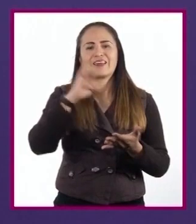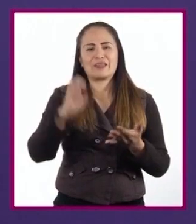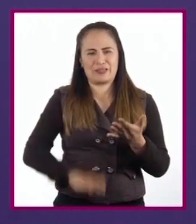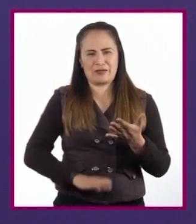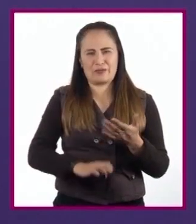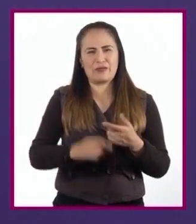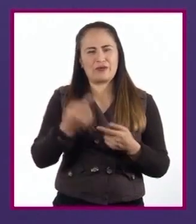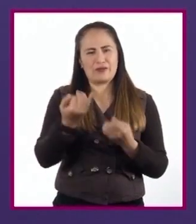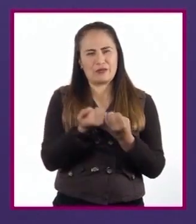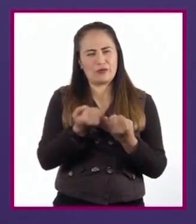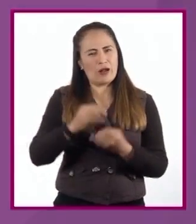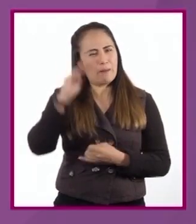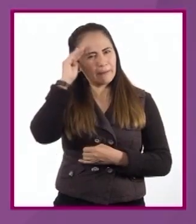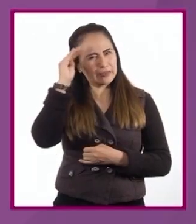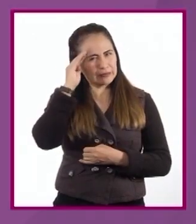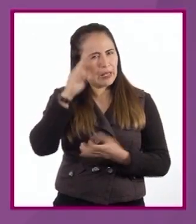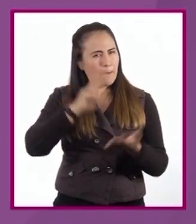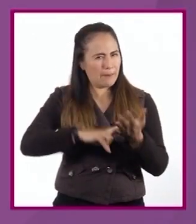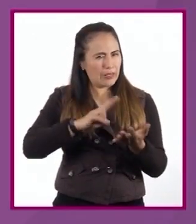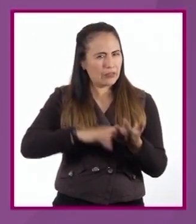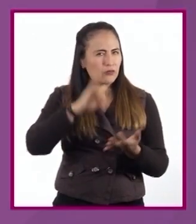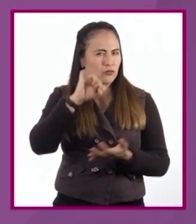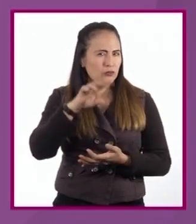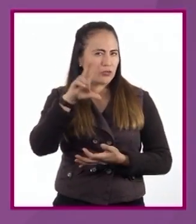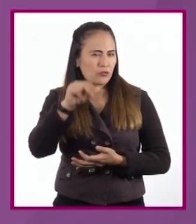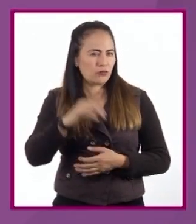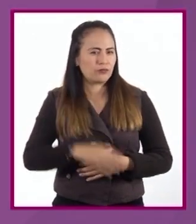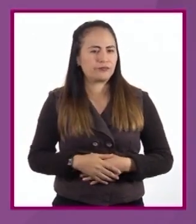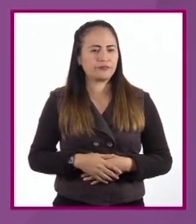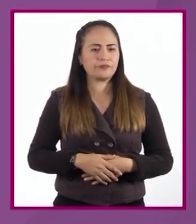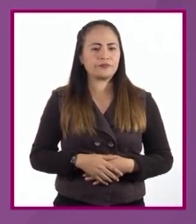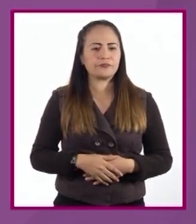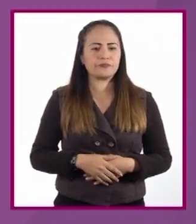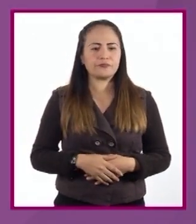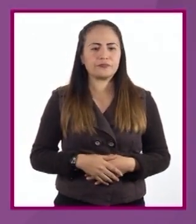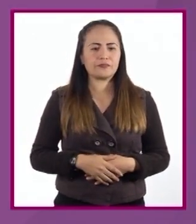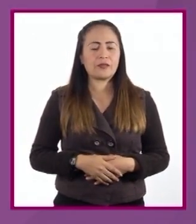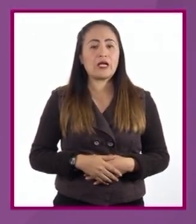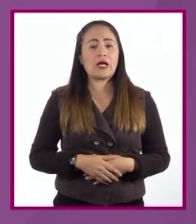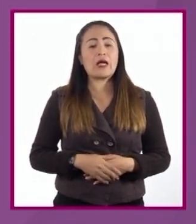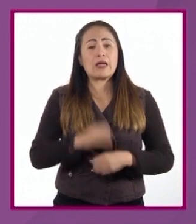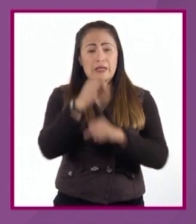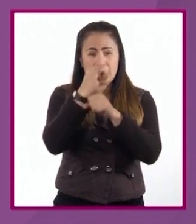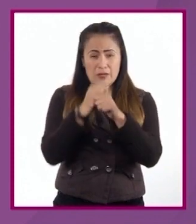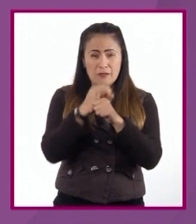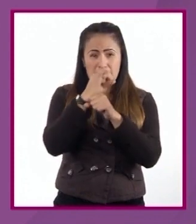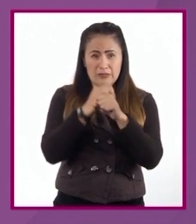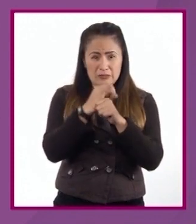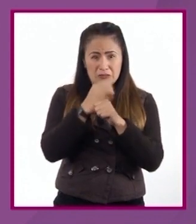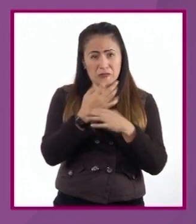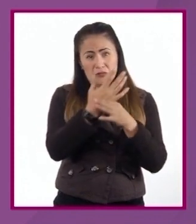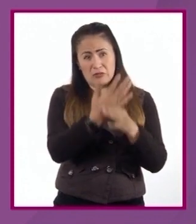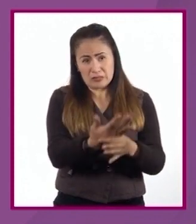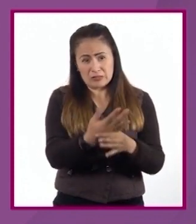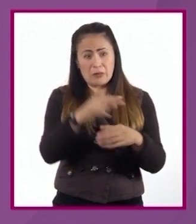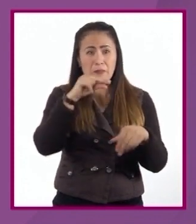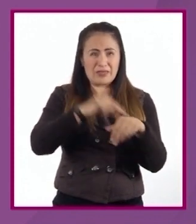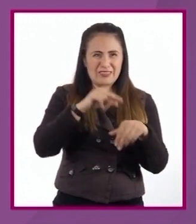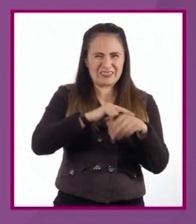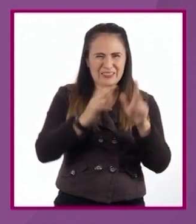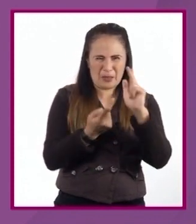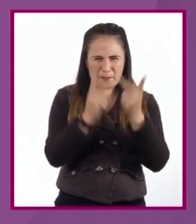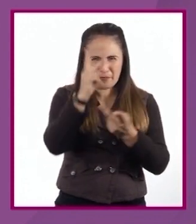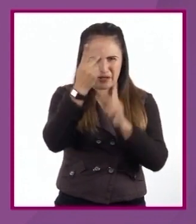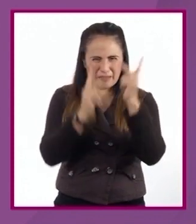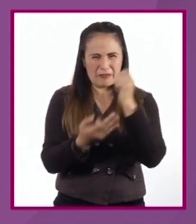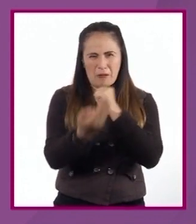reflexionemos sobre su validez. Se conoce que hay estudios que afirman que la medicina herbolaria